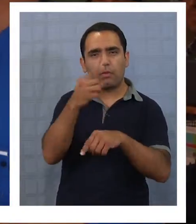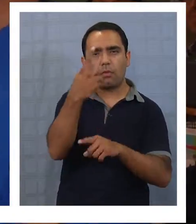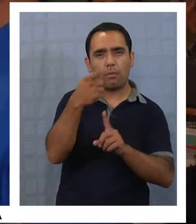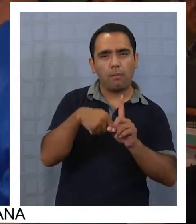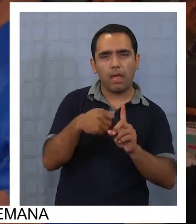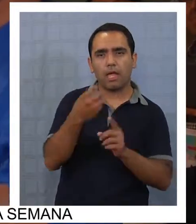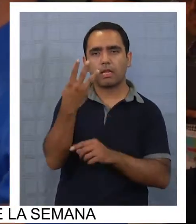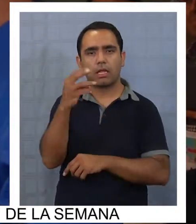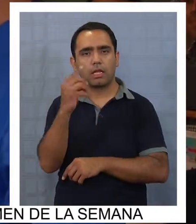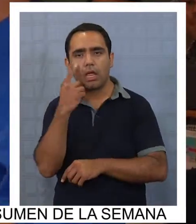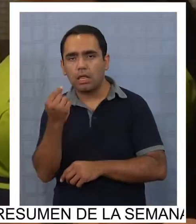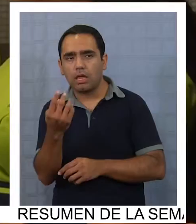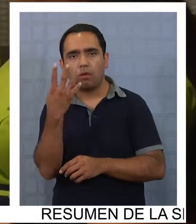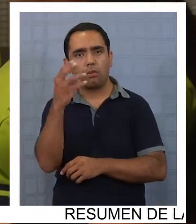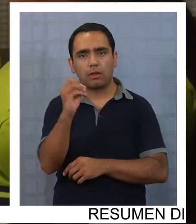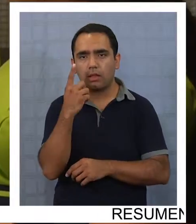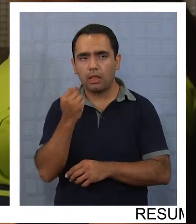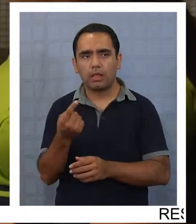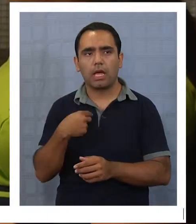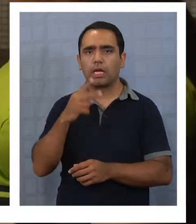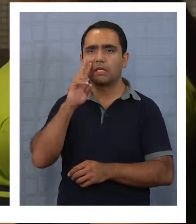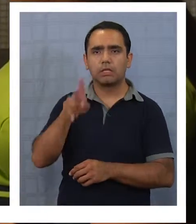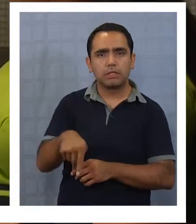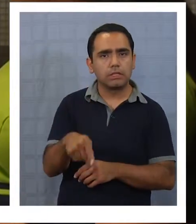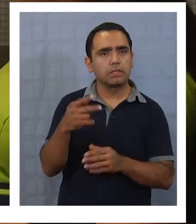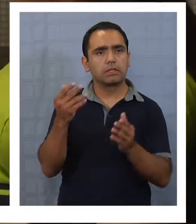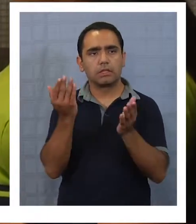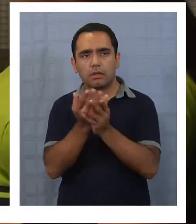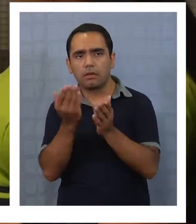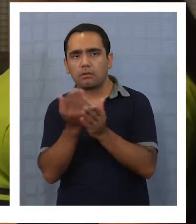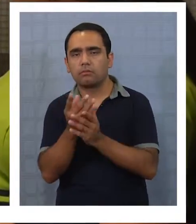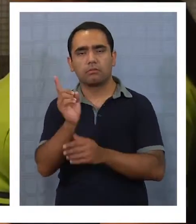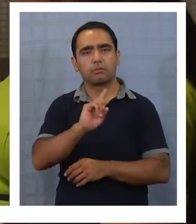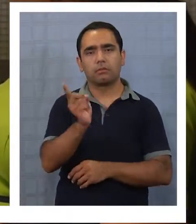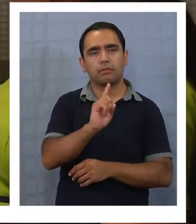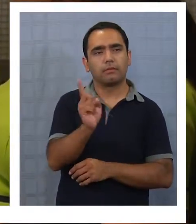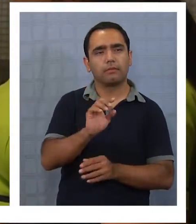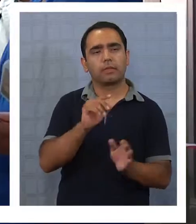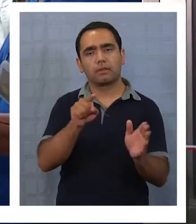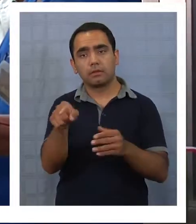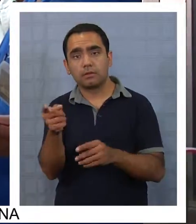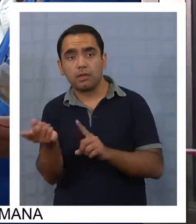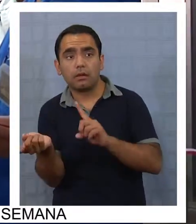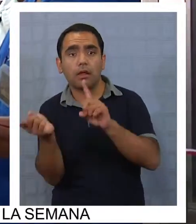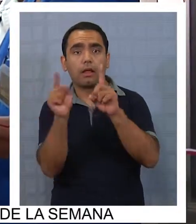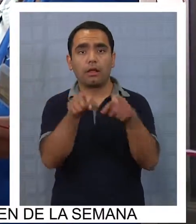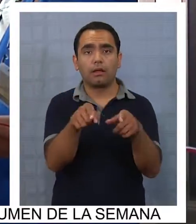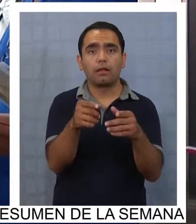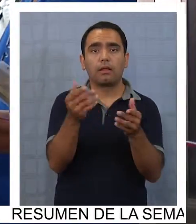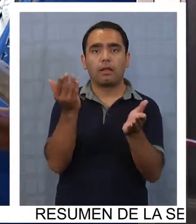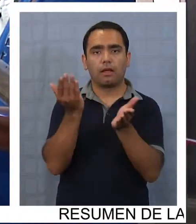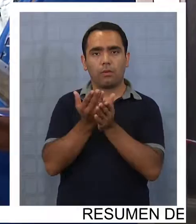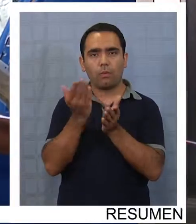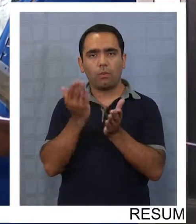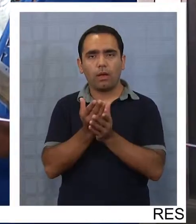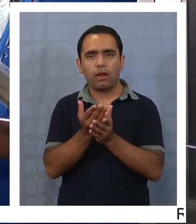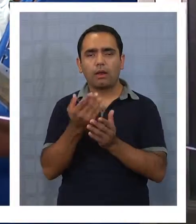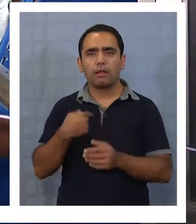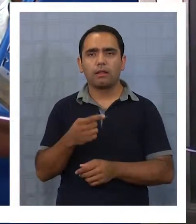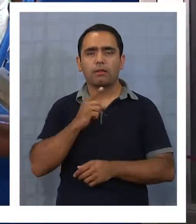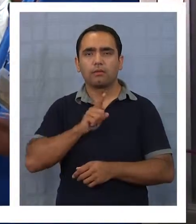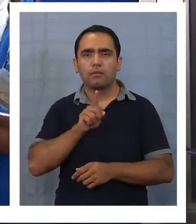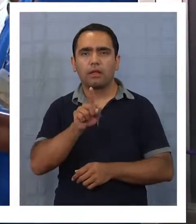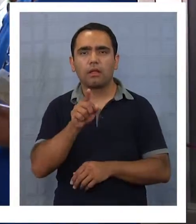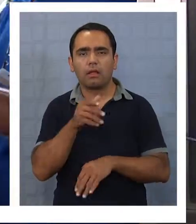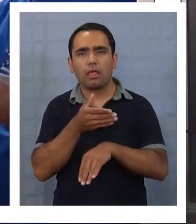no va a estar sin clase y sin libro. Entonces, cuando él vuelva al colegio donde él estaba, no va a tener esa laguna